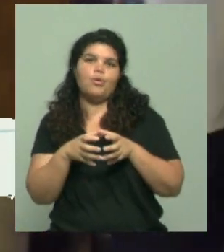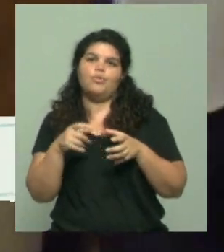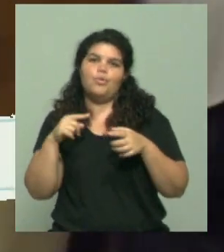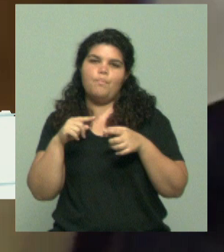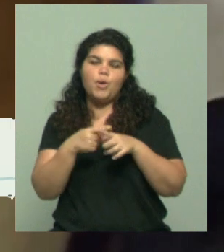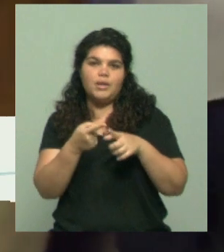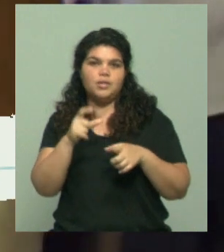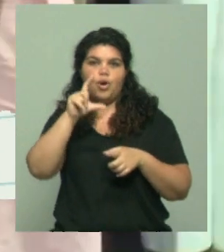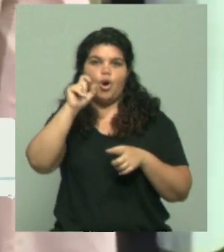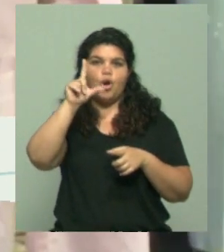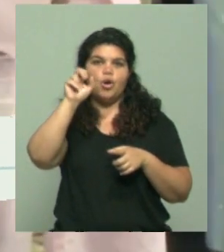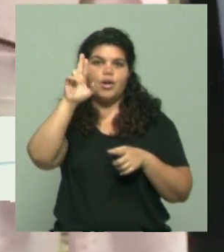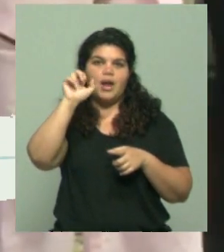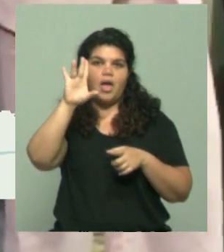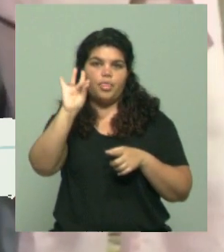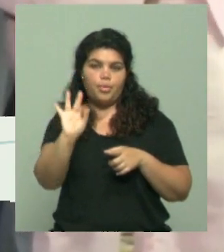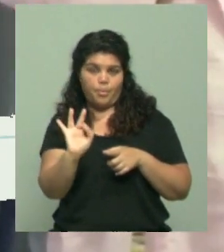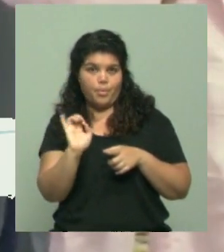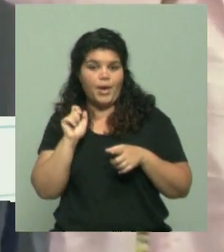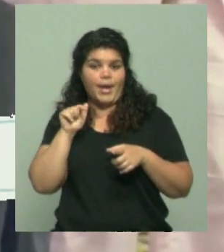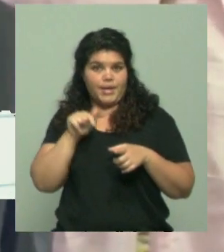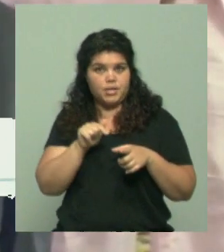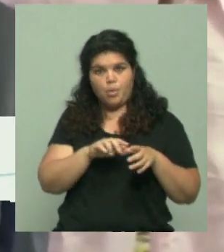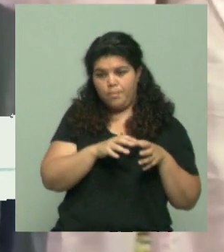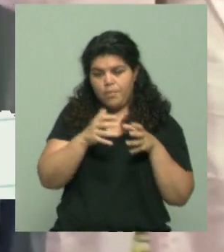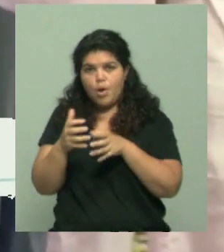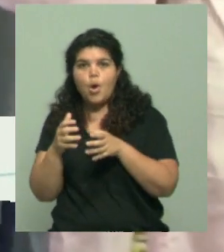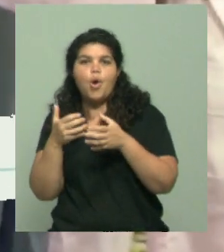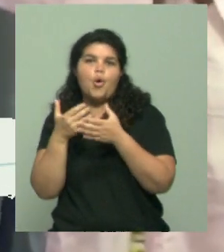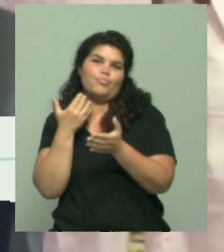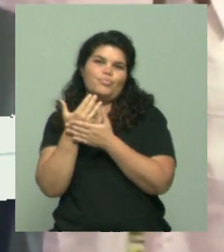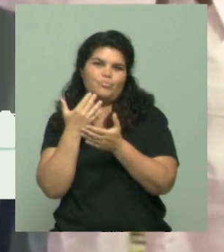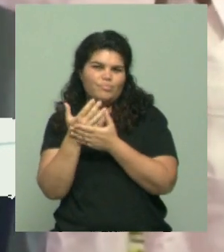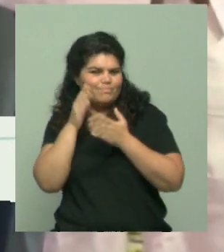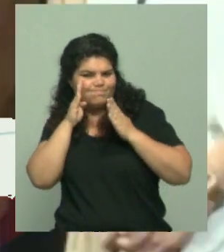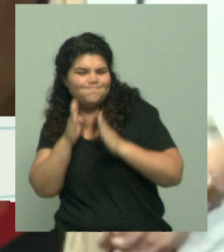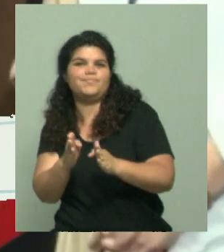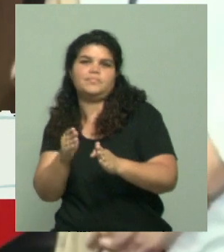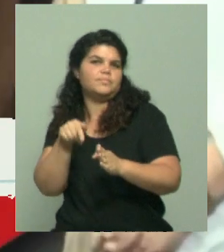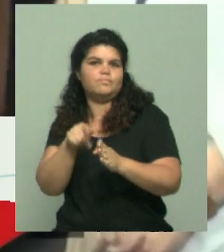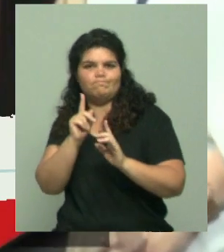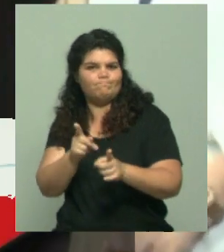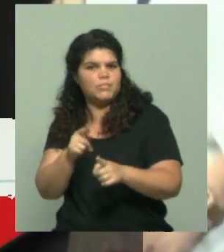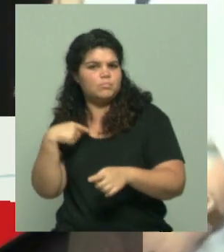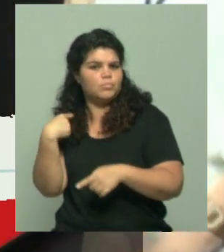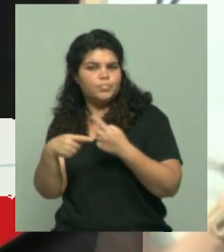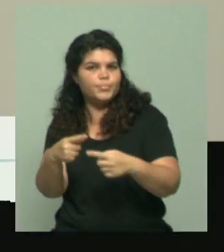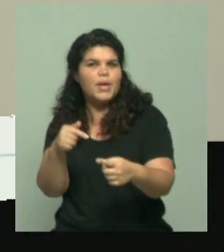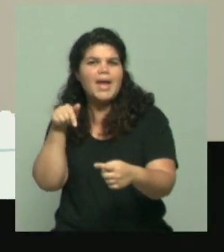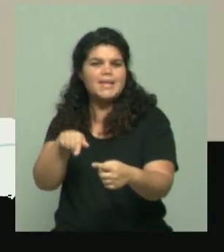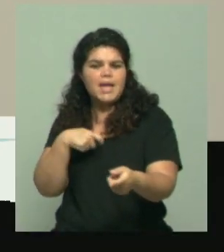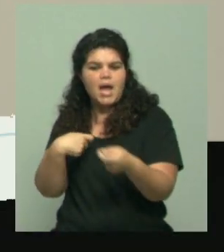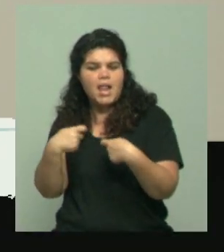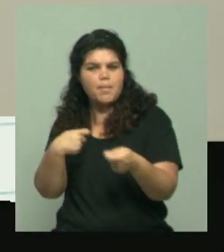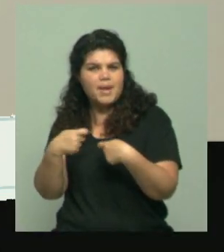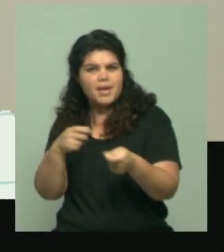una lógica de centro-derecha, conservadora, y con una visión por ahí hasta, te diría, de libre mercado,